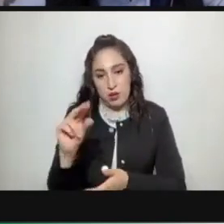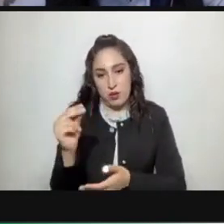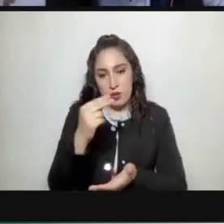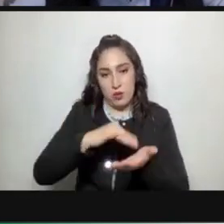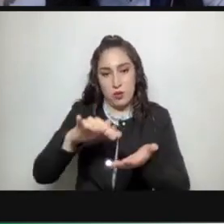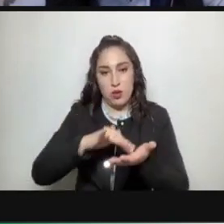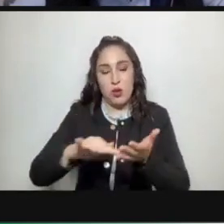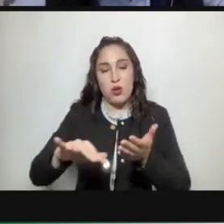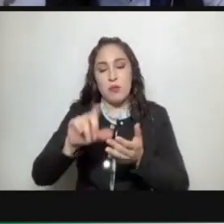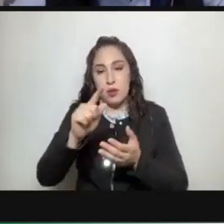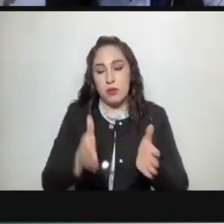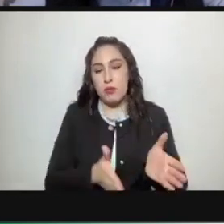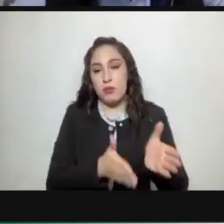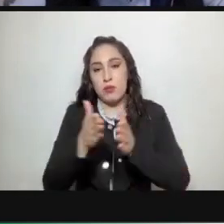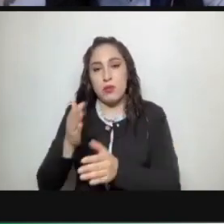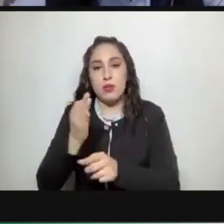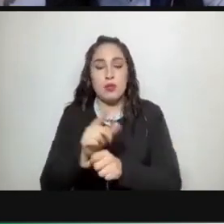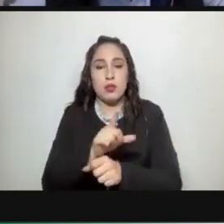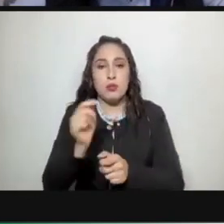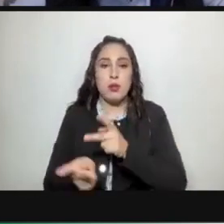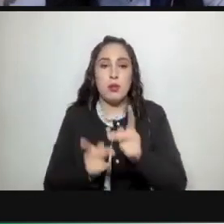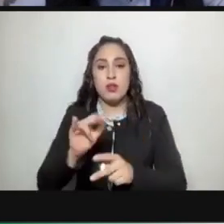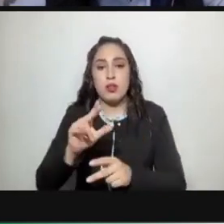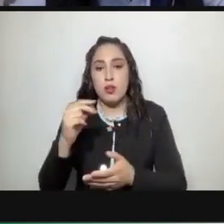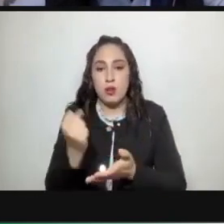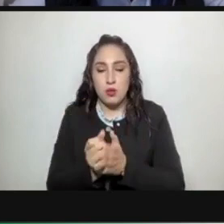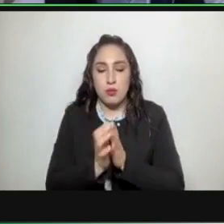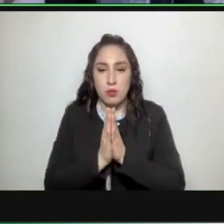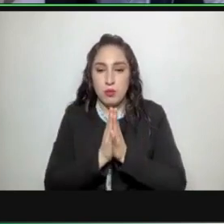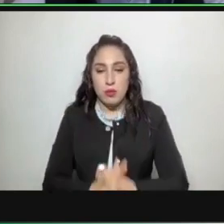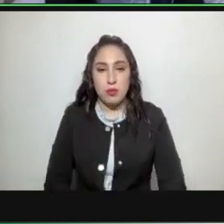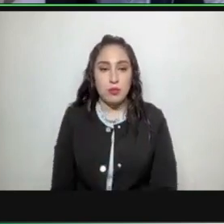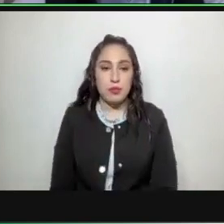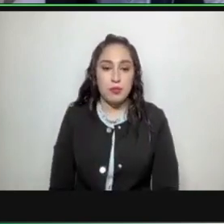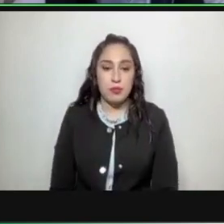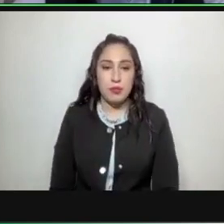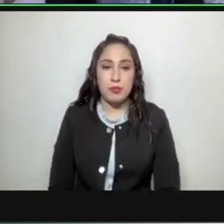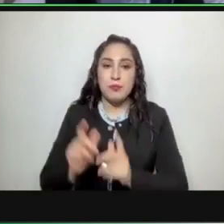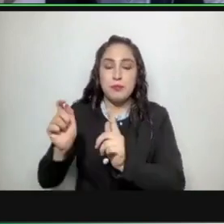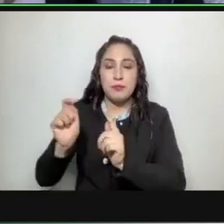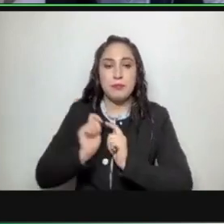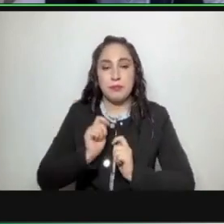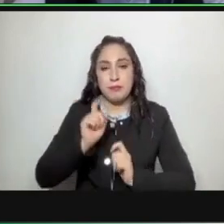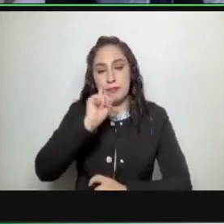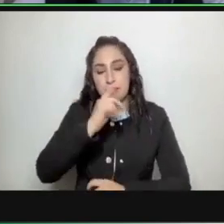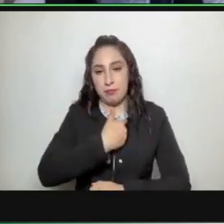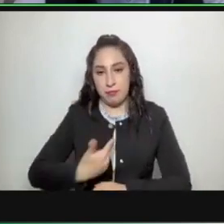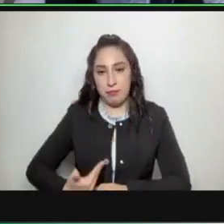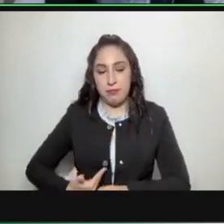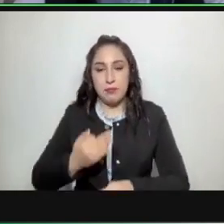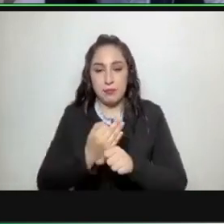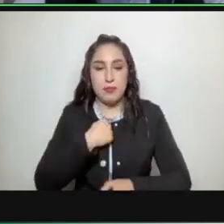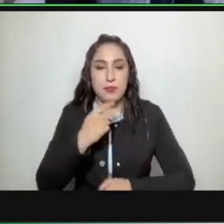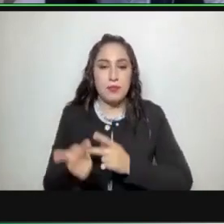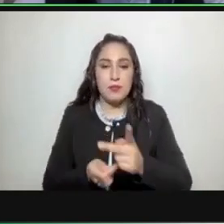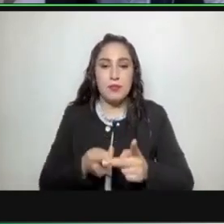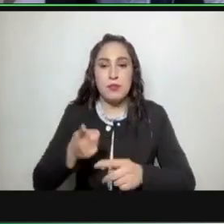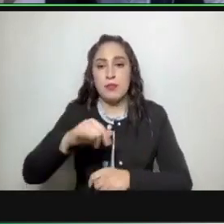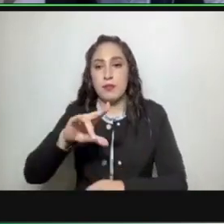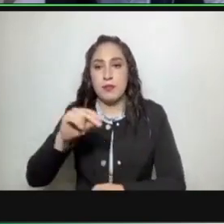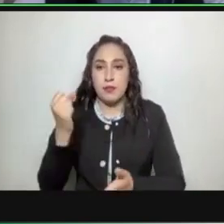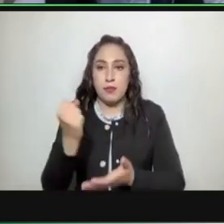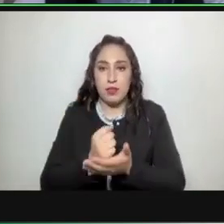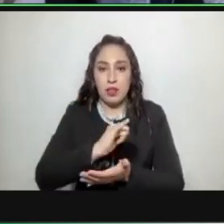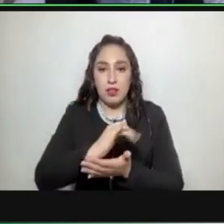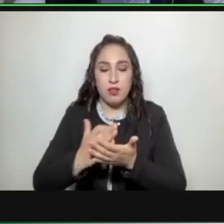El mismo se ha sometido directamente a votación. Por instrucciones de la presidencia se somete a votación el informe anual del segundo